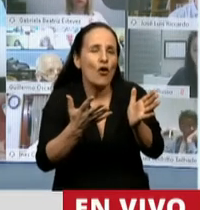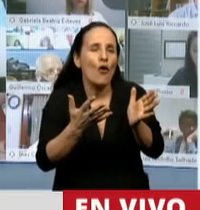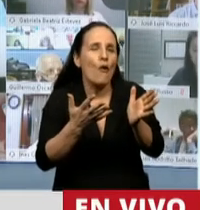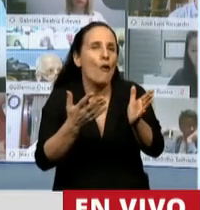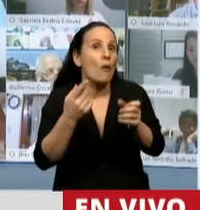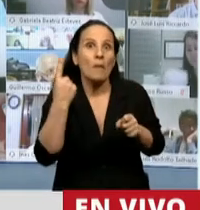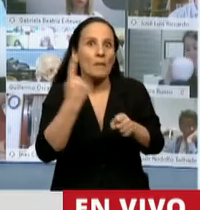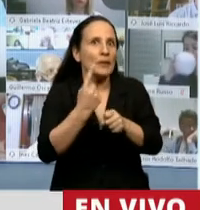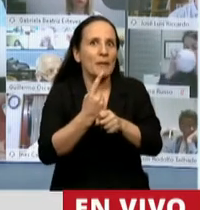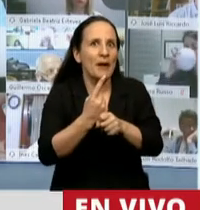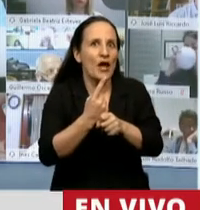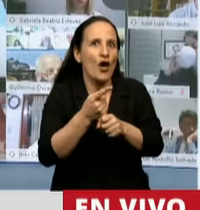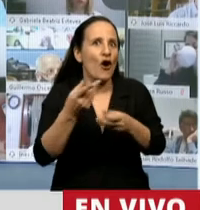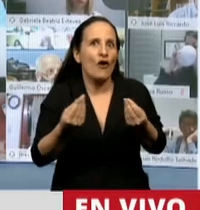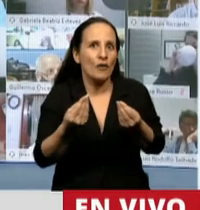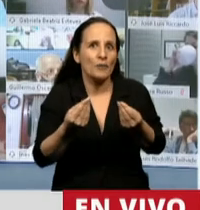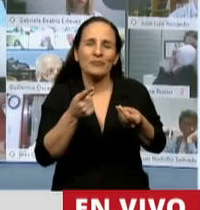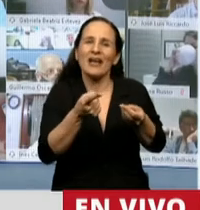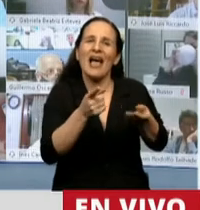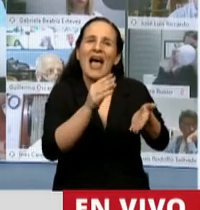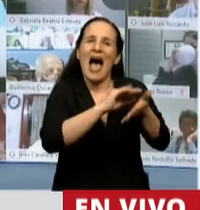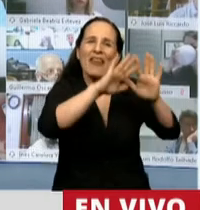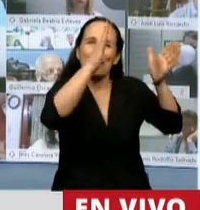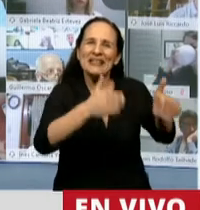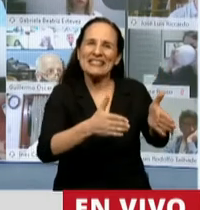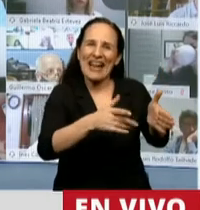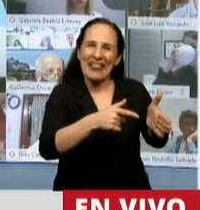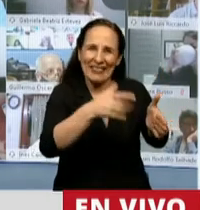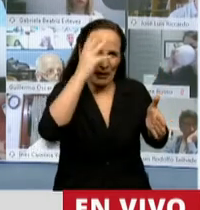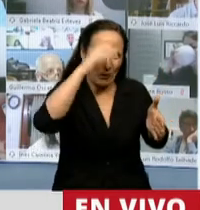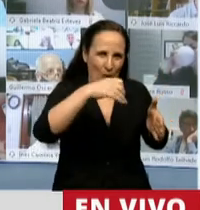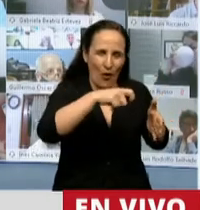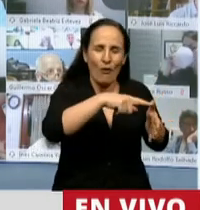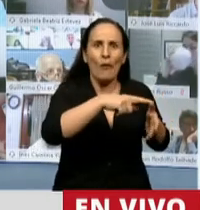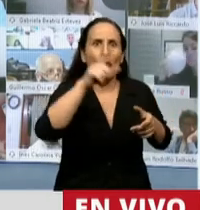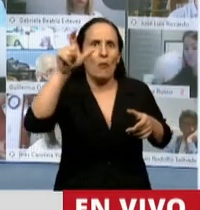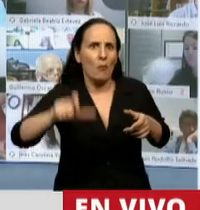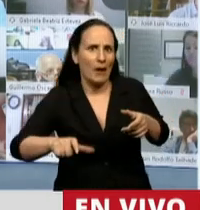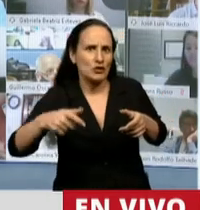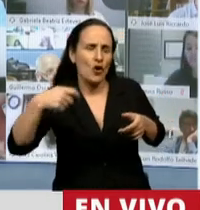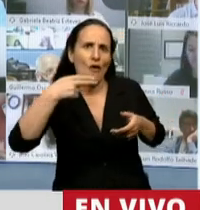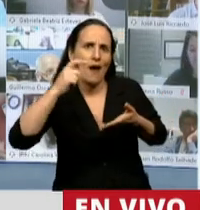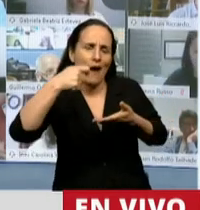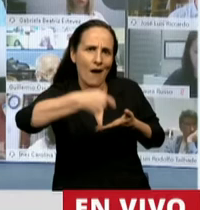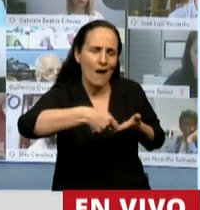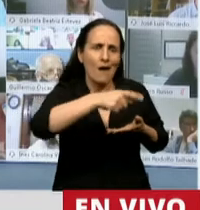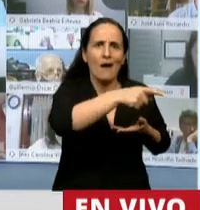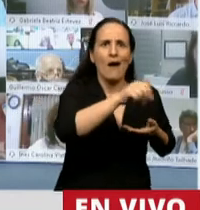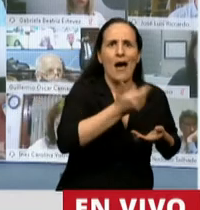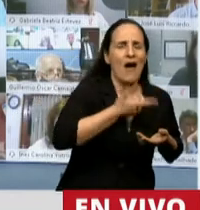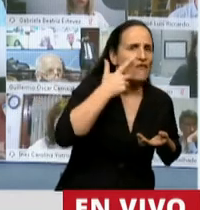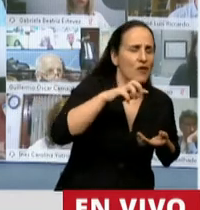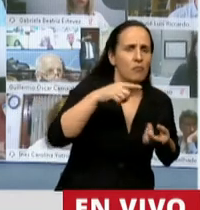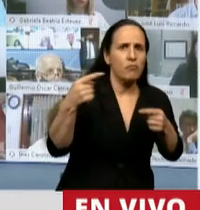lo primero se litiga en el ámbito administrativo, ¿no? Por un lado el contribuyente, por otro lado la AFIP a ver quién tiene la